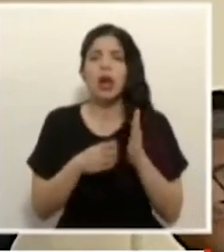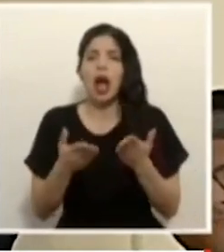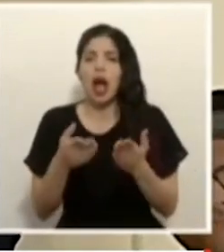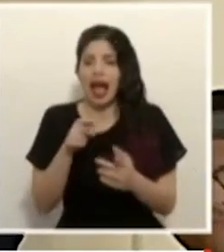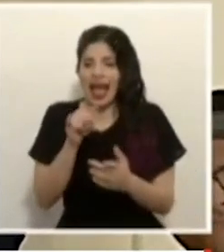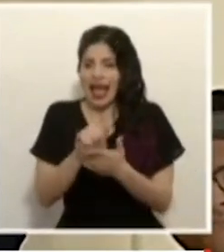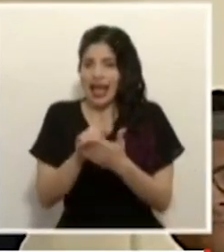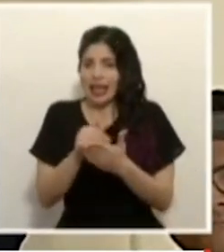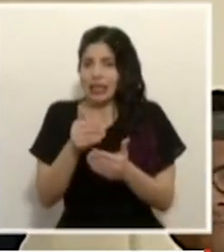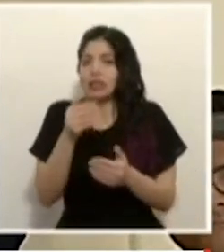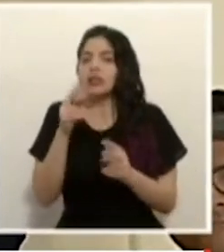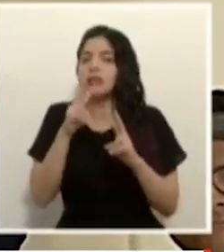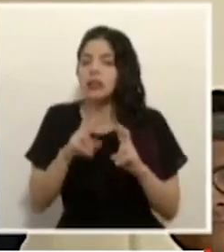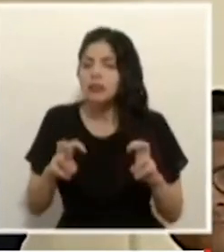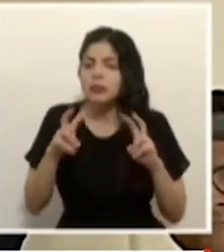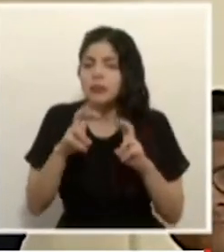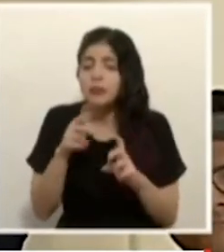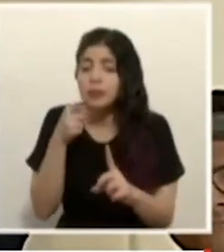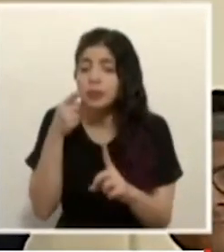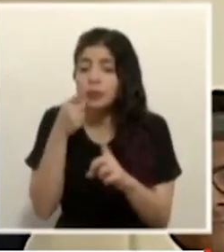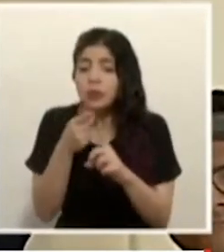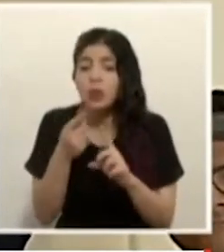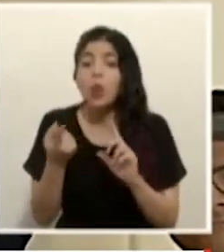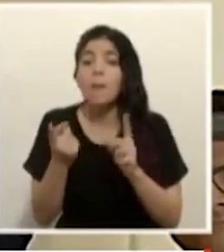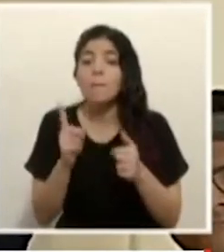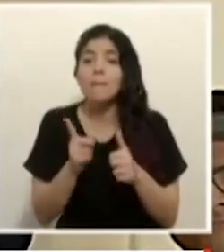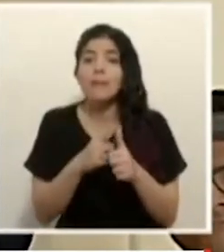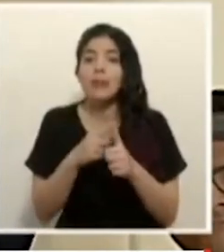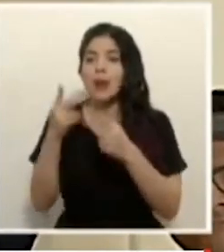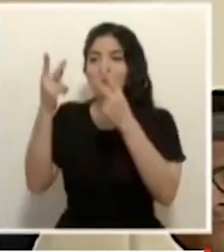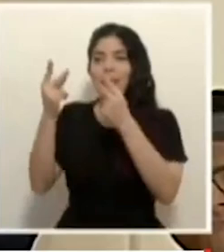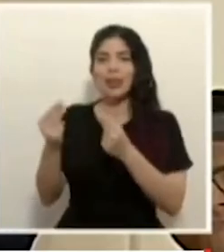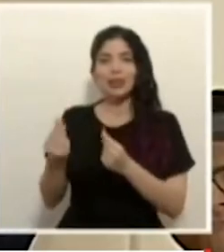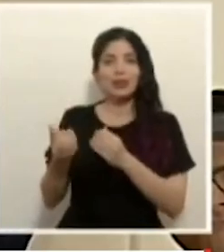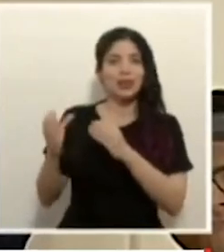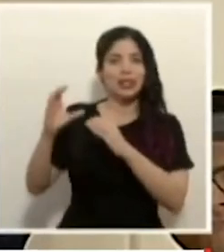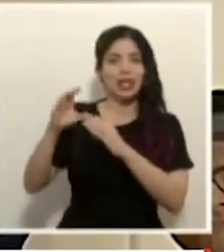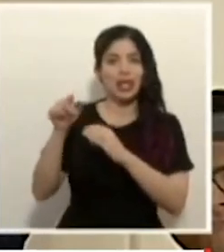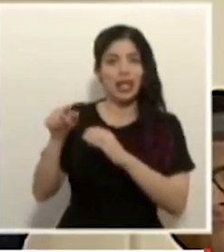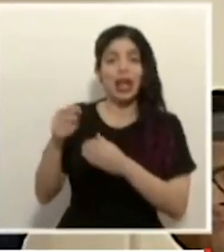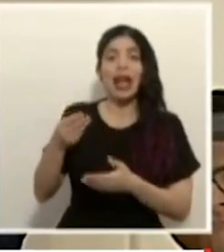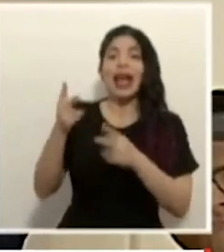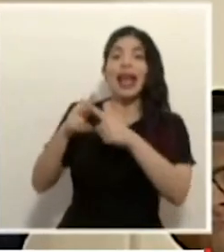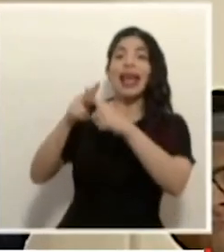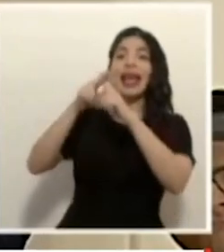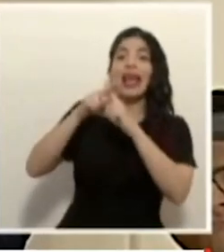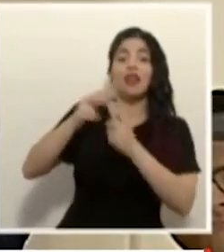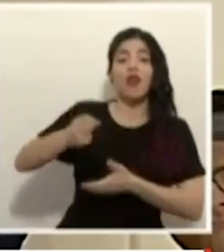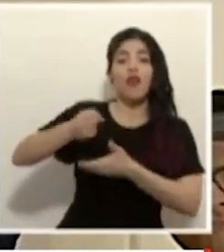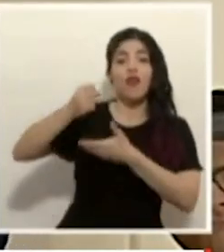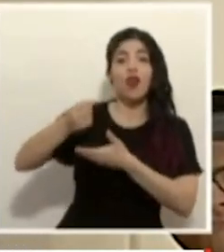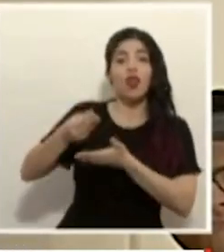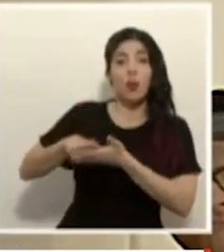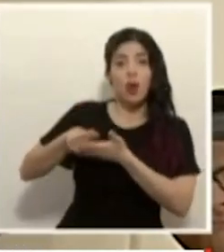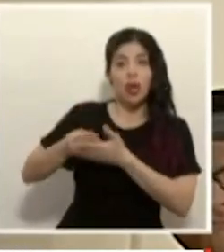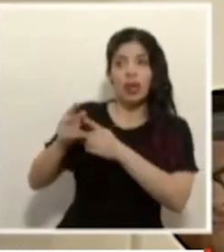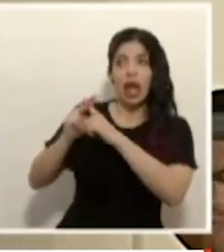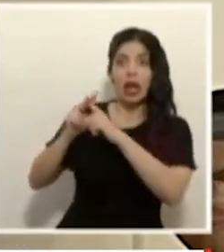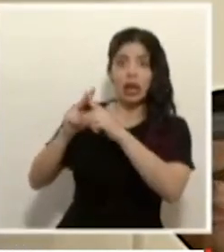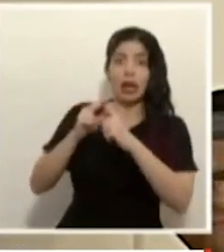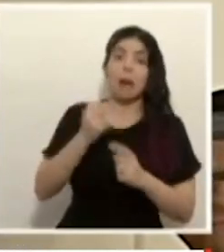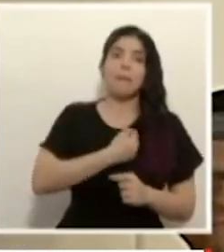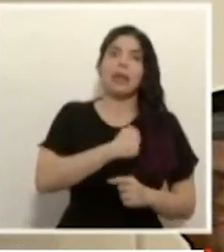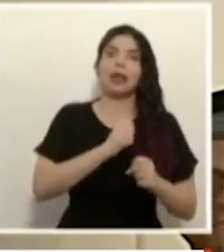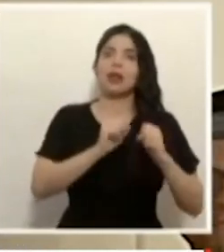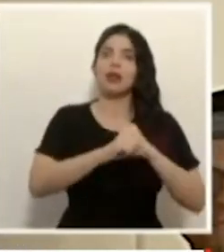punto para llegar a ese punto necesitamos el presupuesto extraordinario el crédito del fondo monetario y otra serie de reformas perdón que me extienda